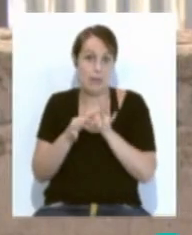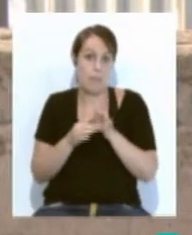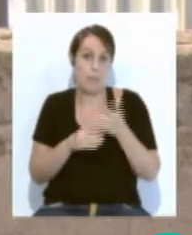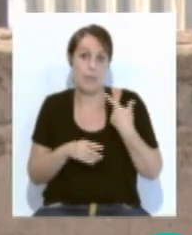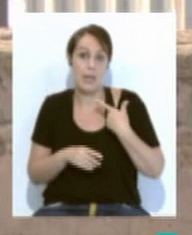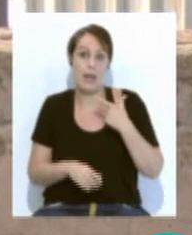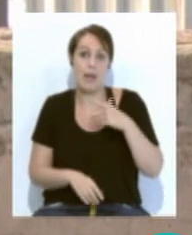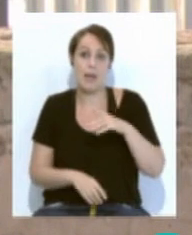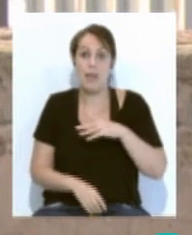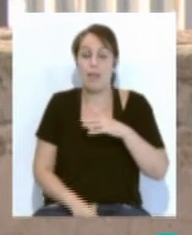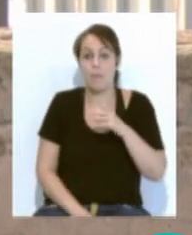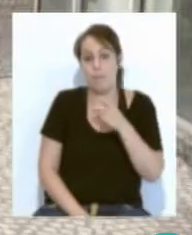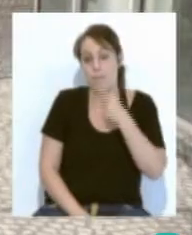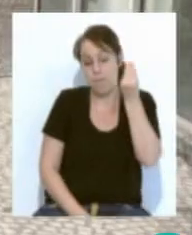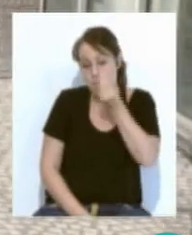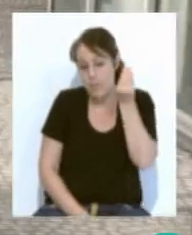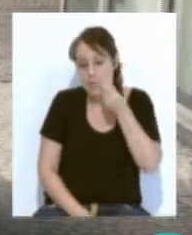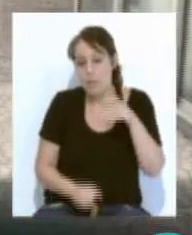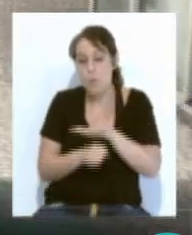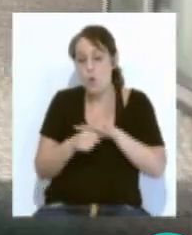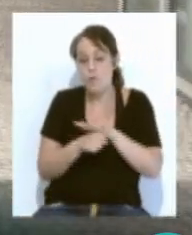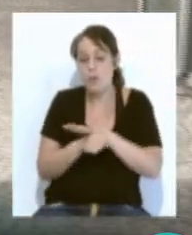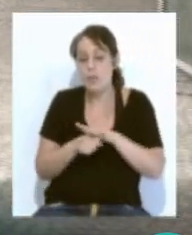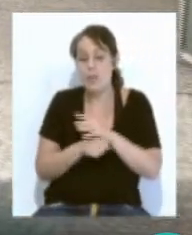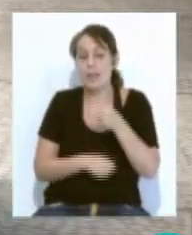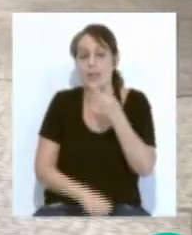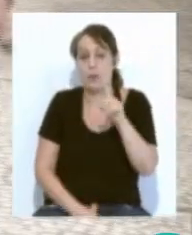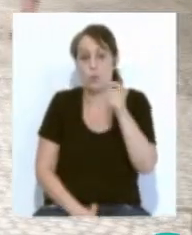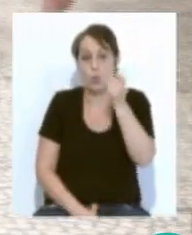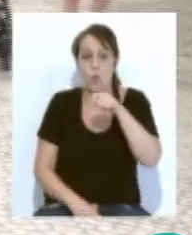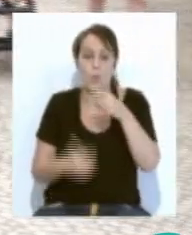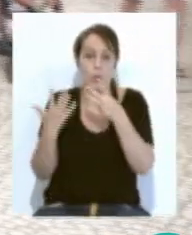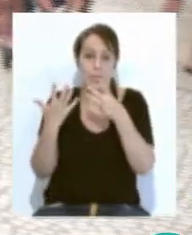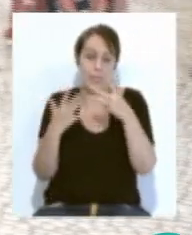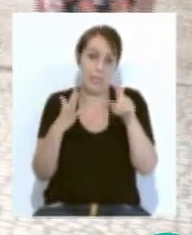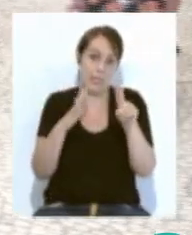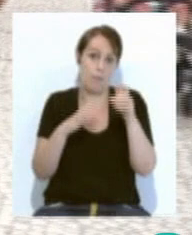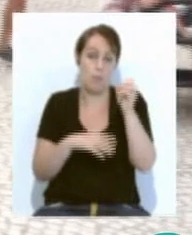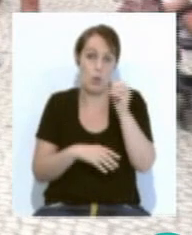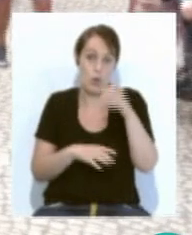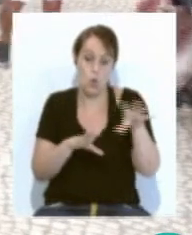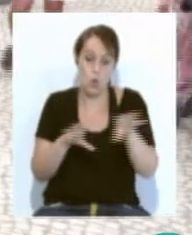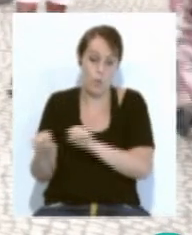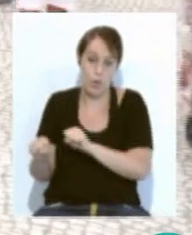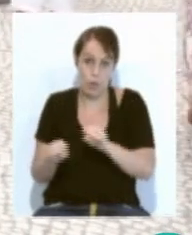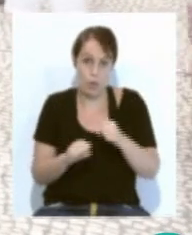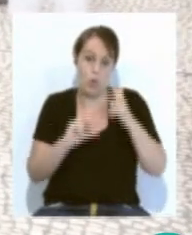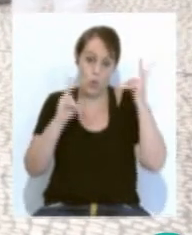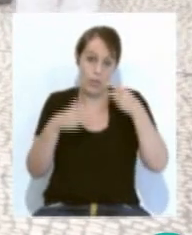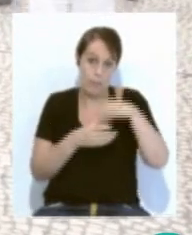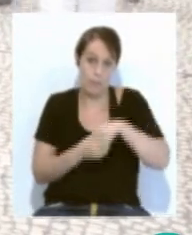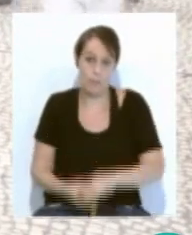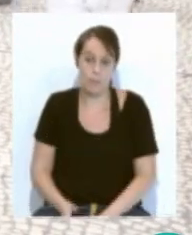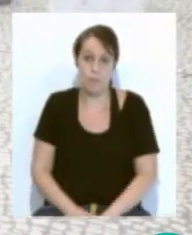Según Demaria, la provincia espera contar para entonces con un 31,86% de ocupación en sus plazas hoteleras.